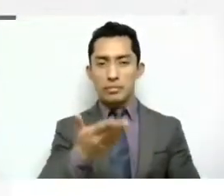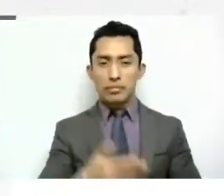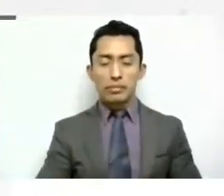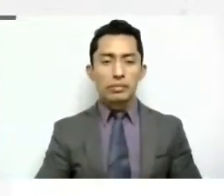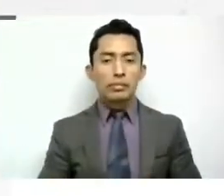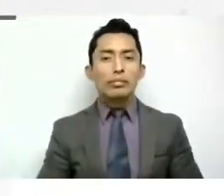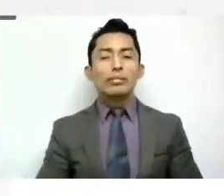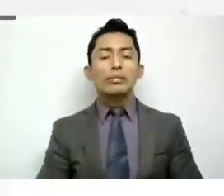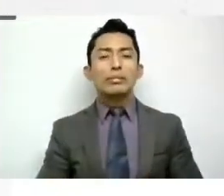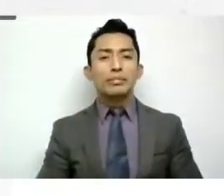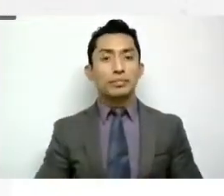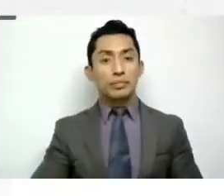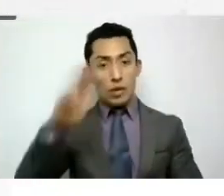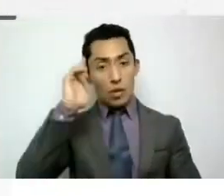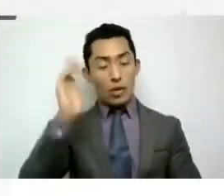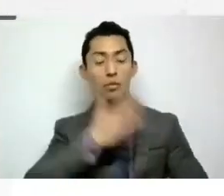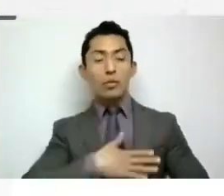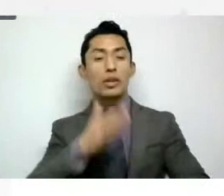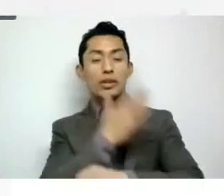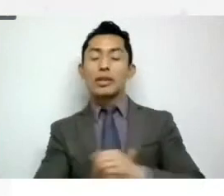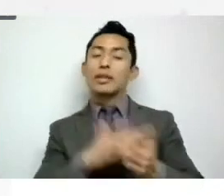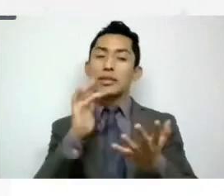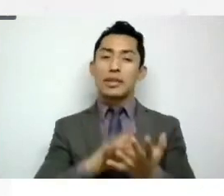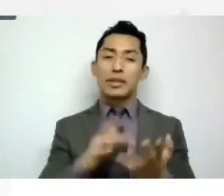Hola, muy buenas tardes, muchas gracias.